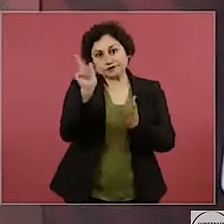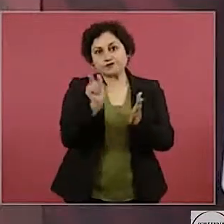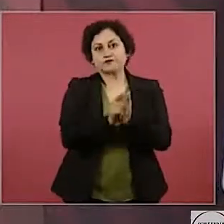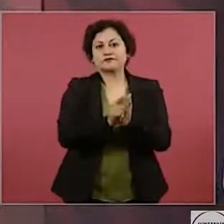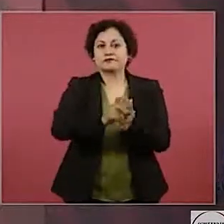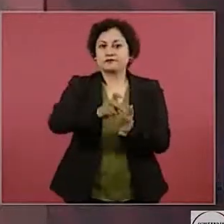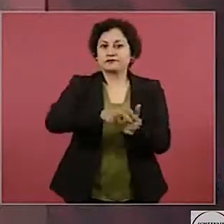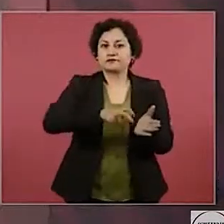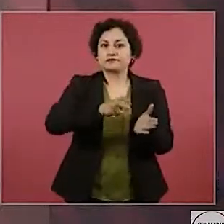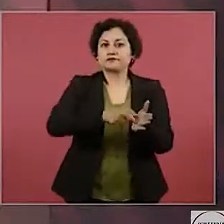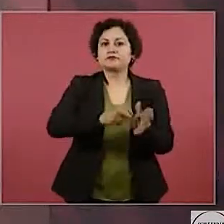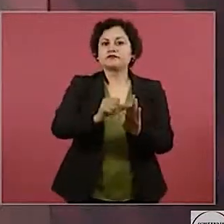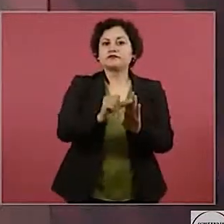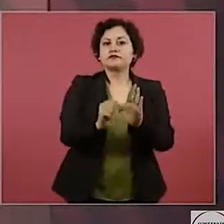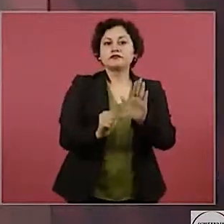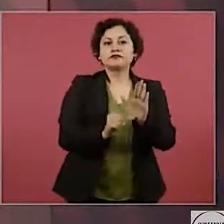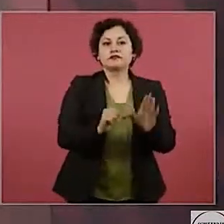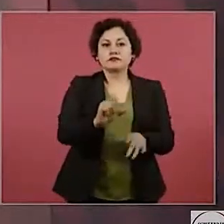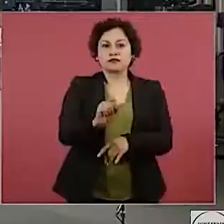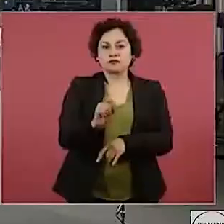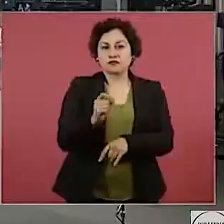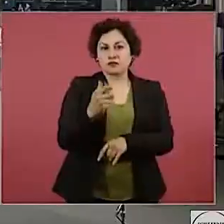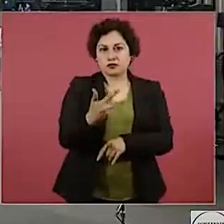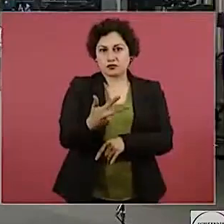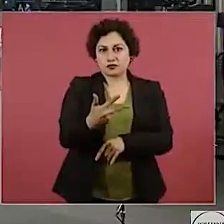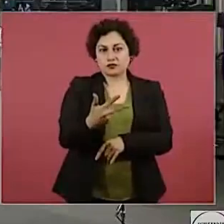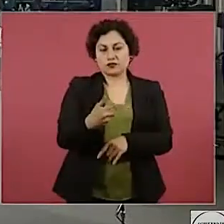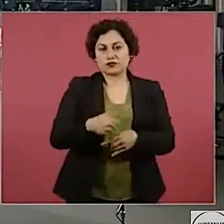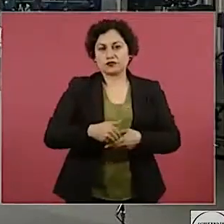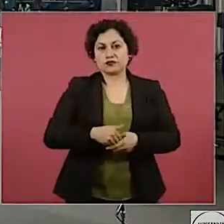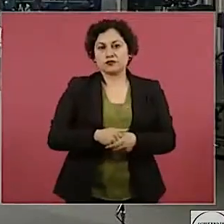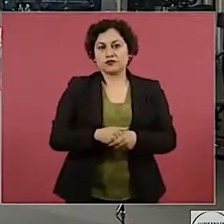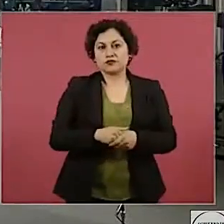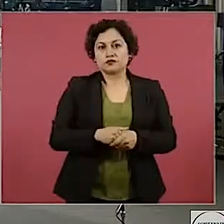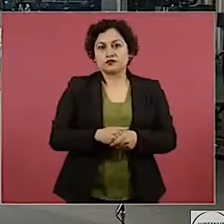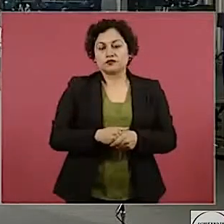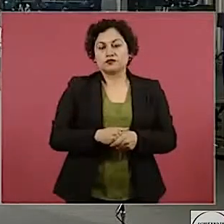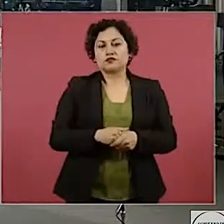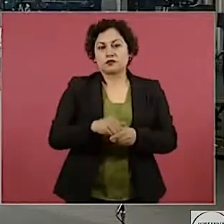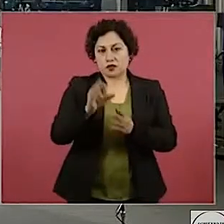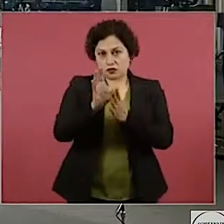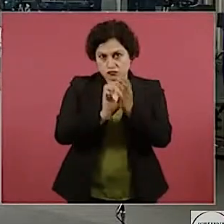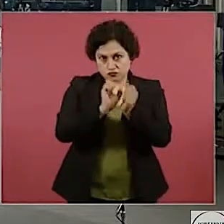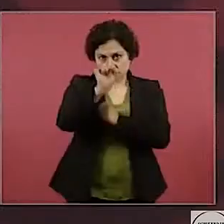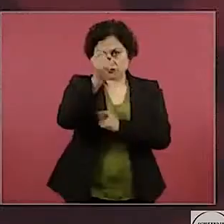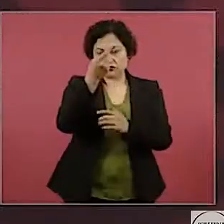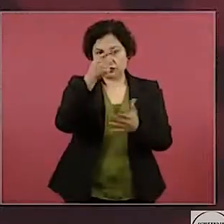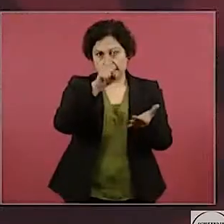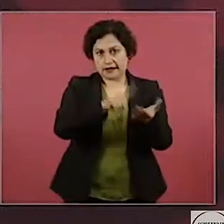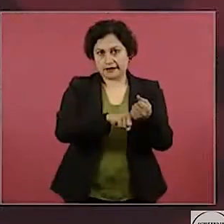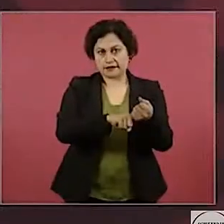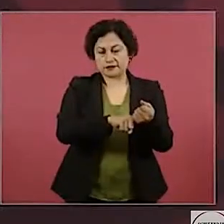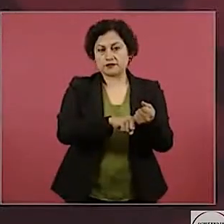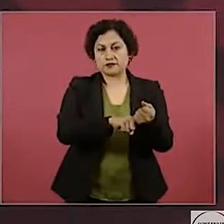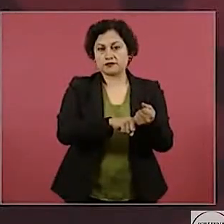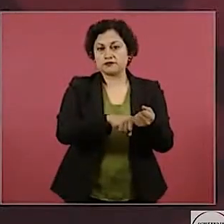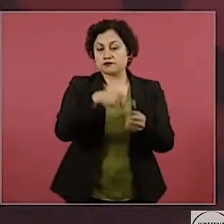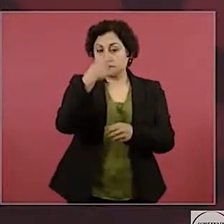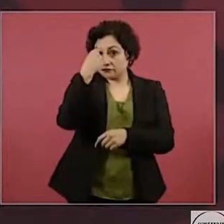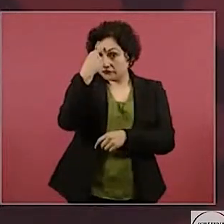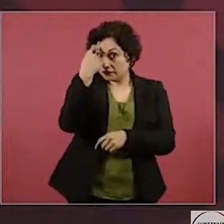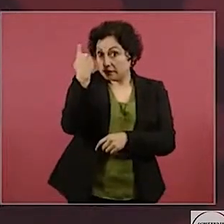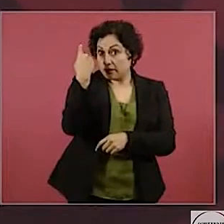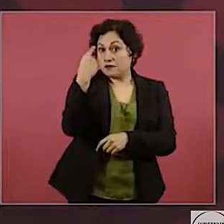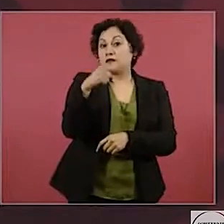28 de la Constitución para que